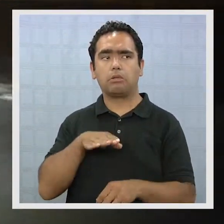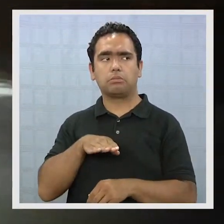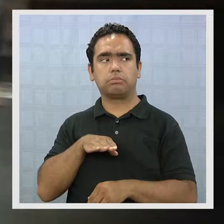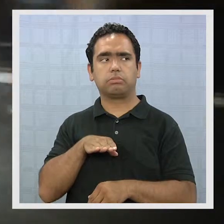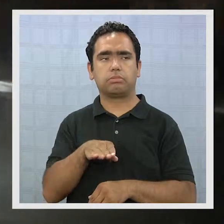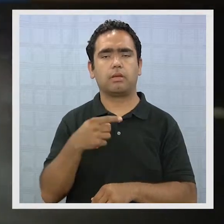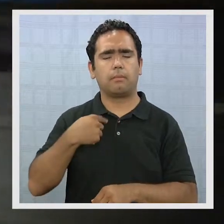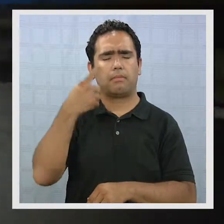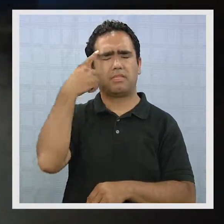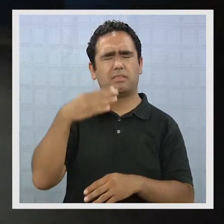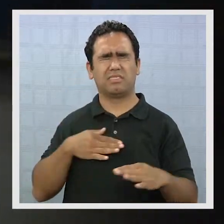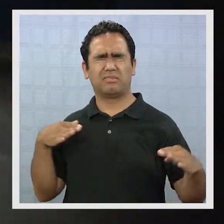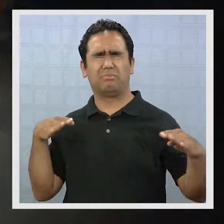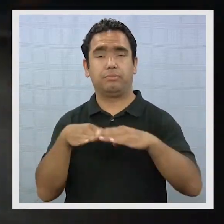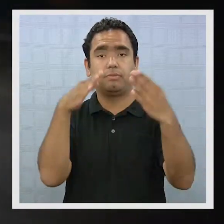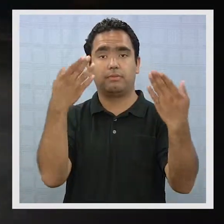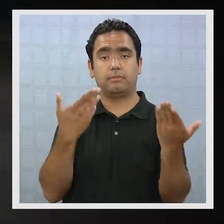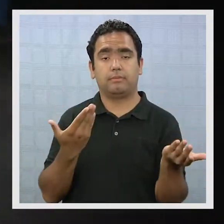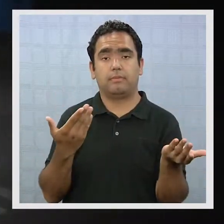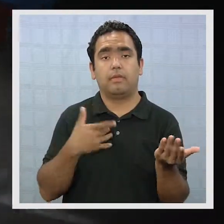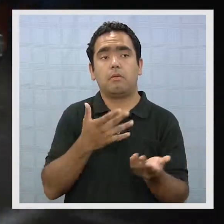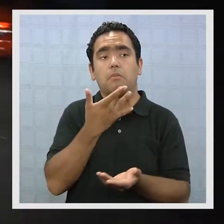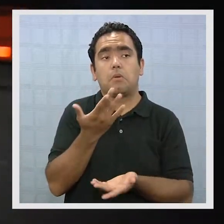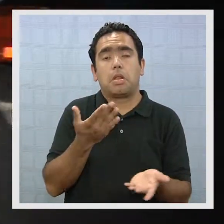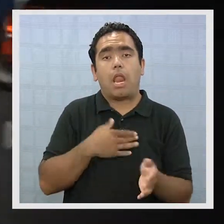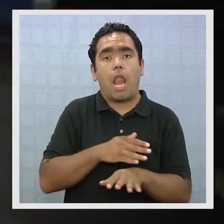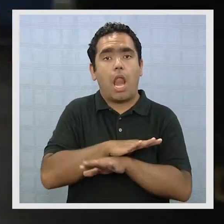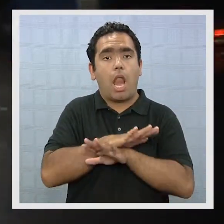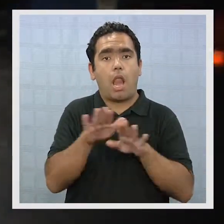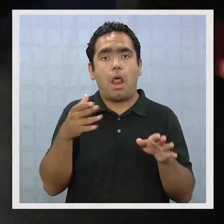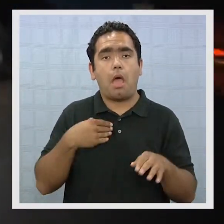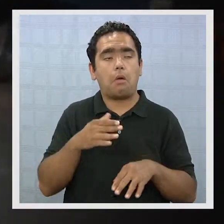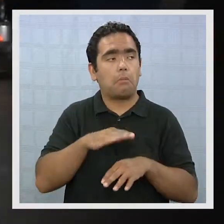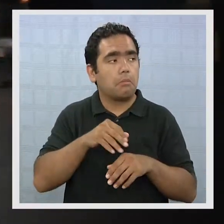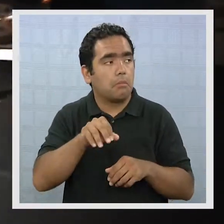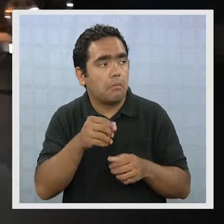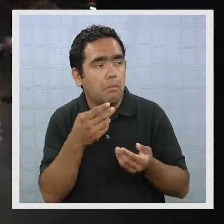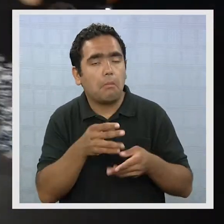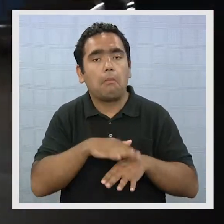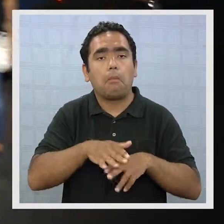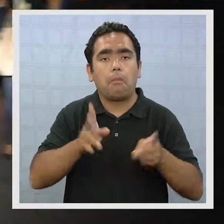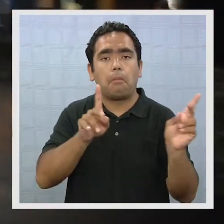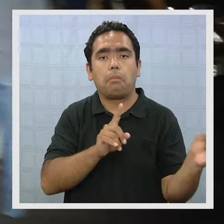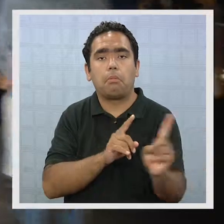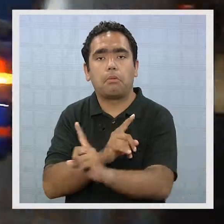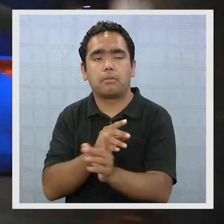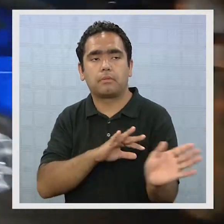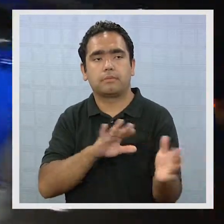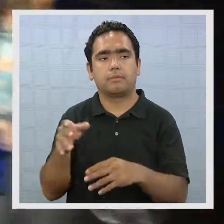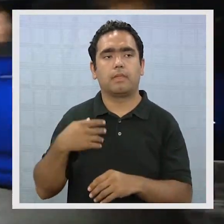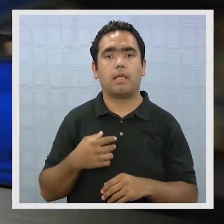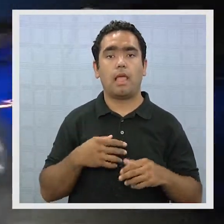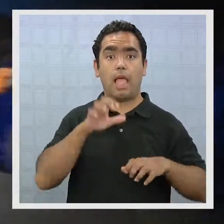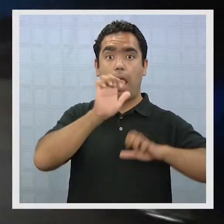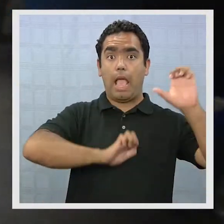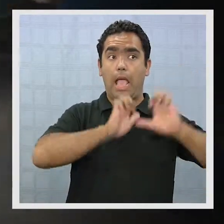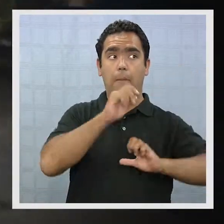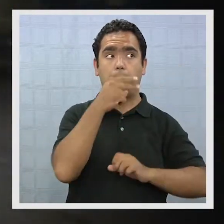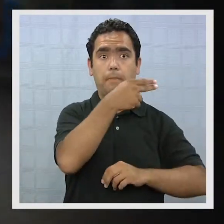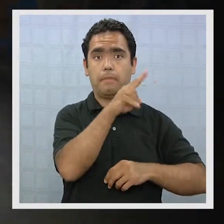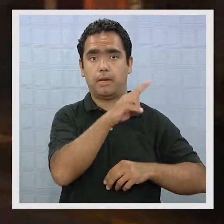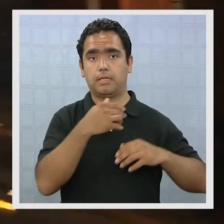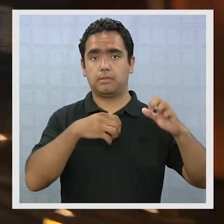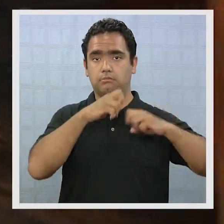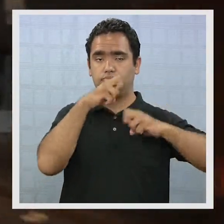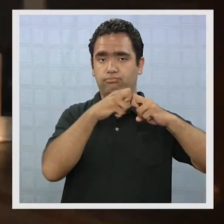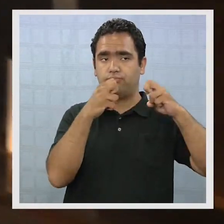autos, uno ya se imagina un accidente grave porque nadie se da la pasada en realidad. Por su parte, desde la empresa eléctrica